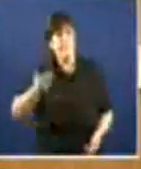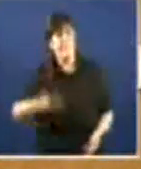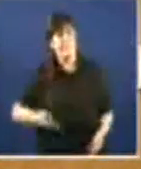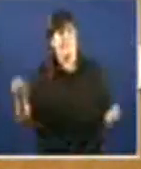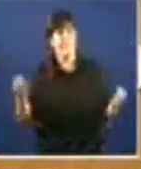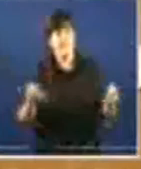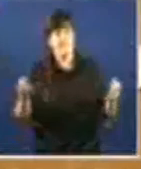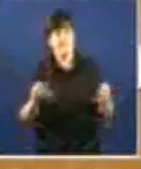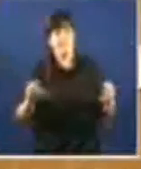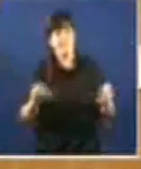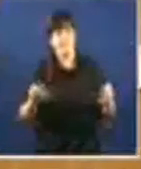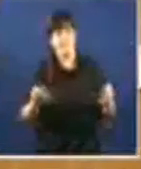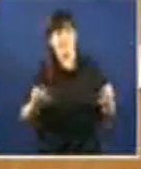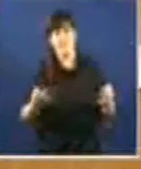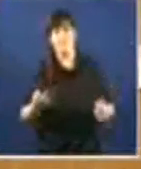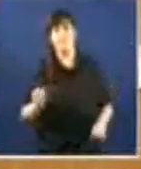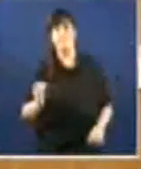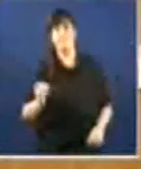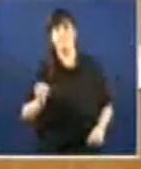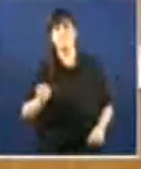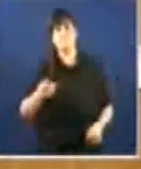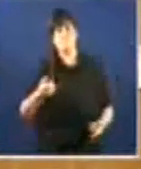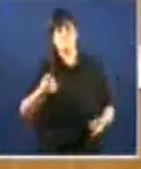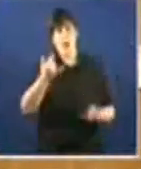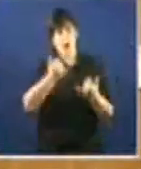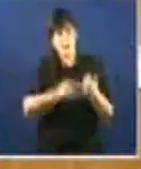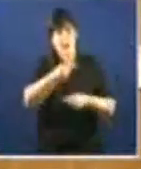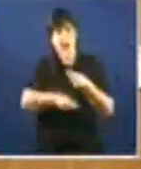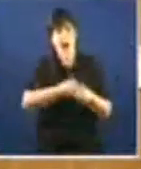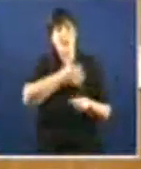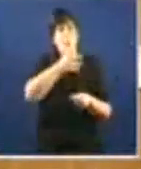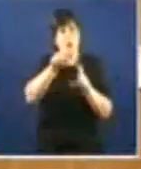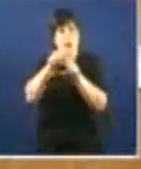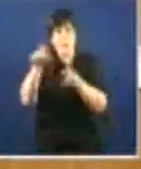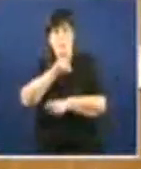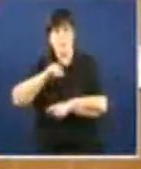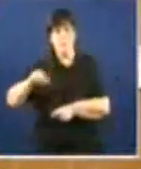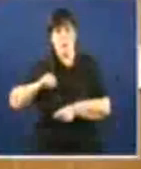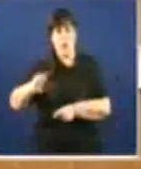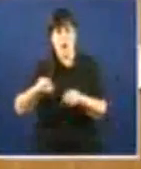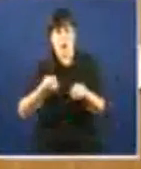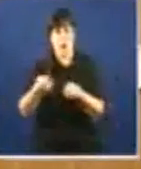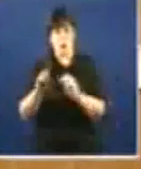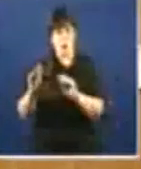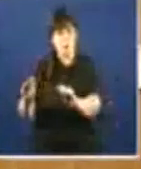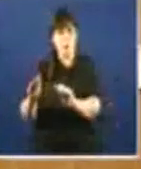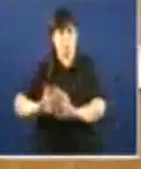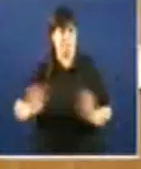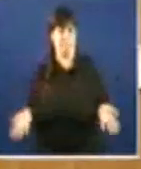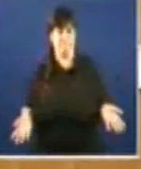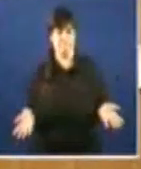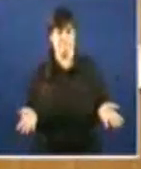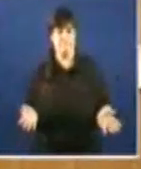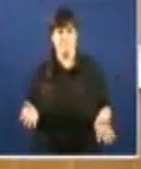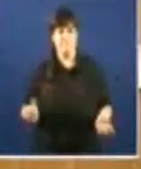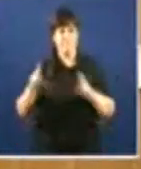hai a razón de que se fai porque é un negocio para unha empresa privada. Esto é Sogama